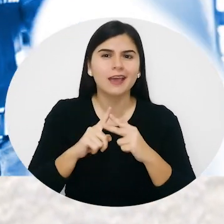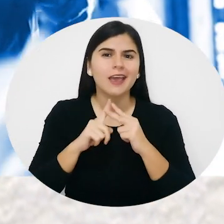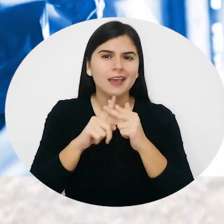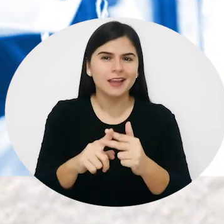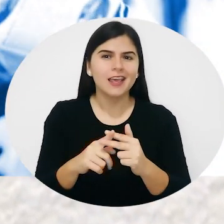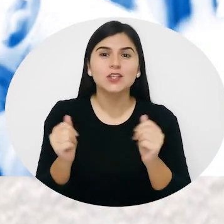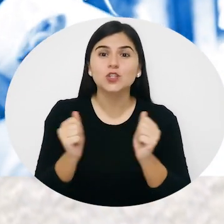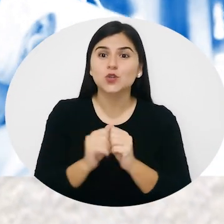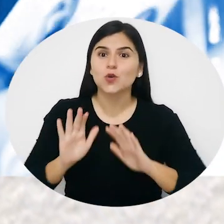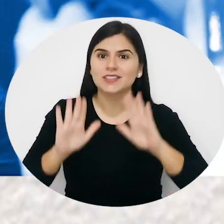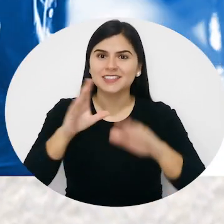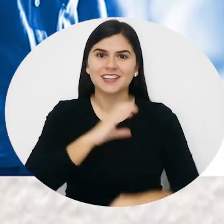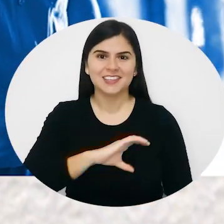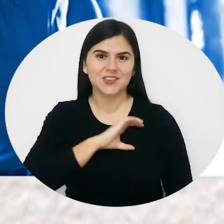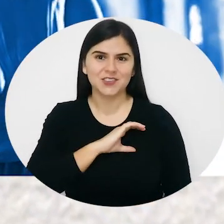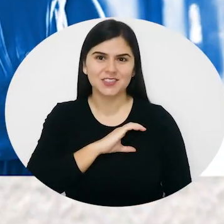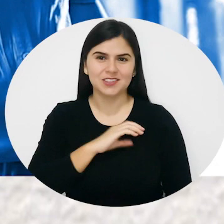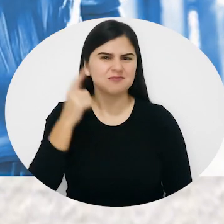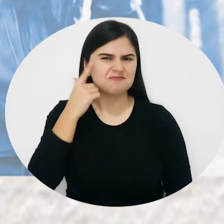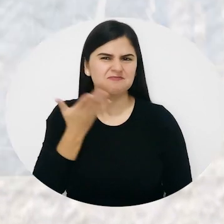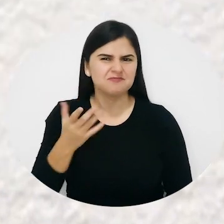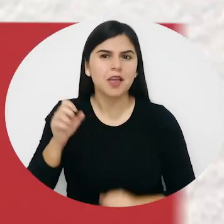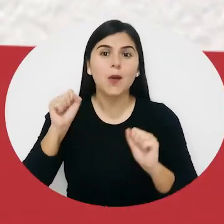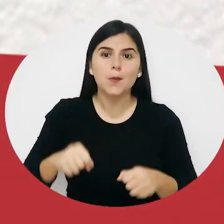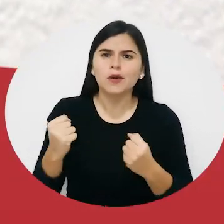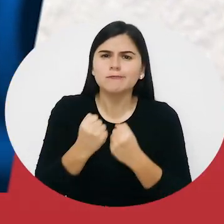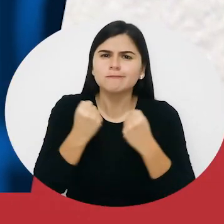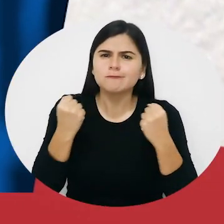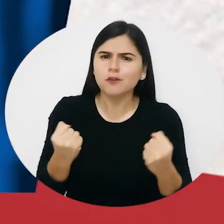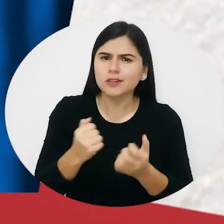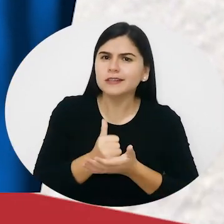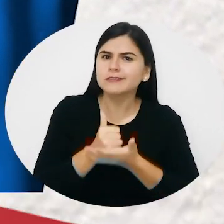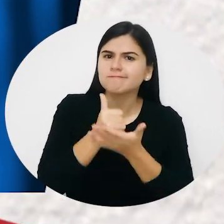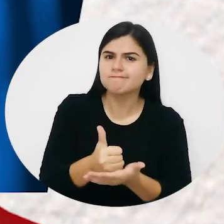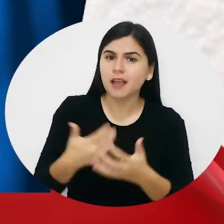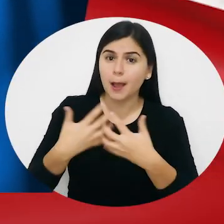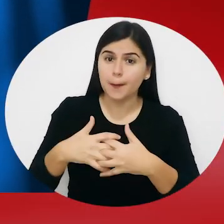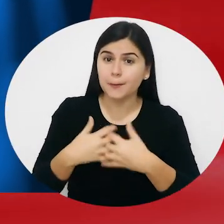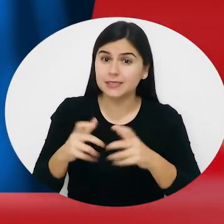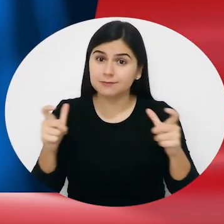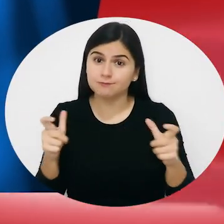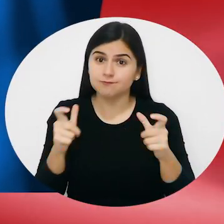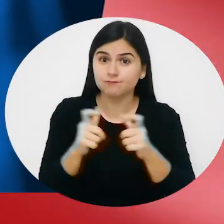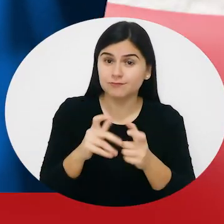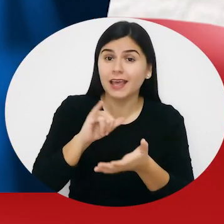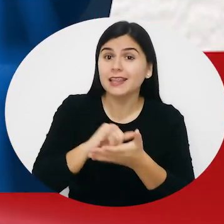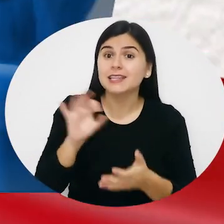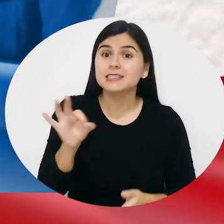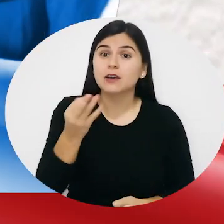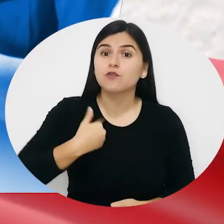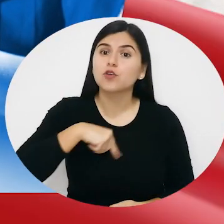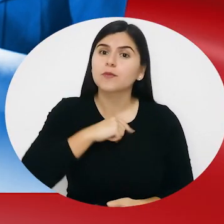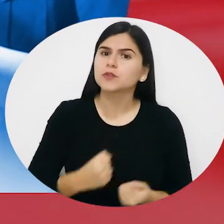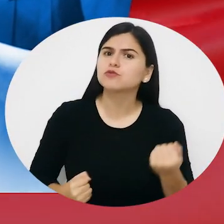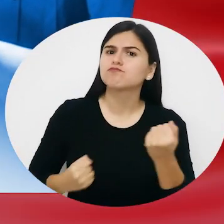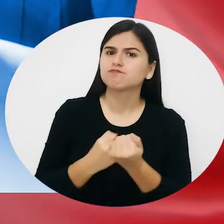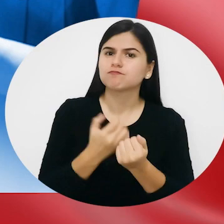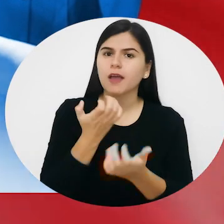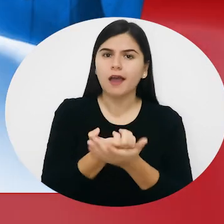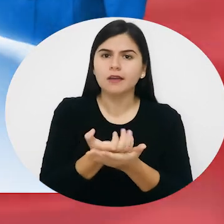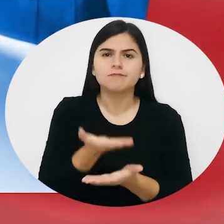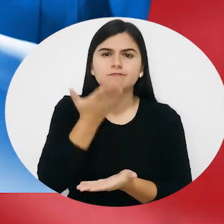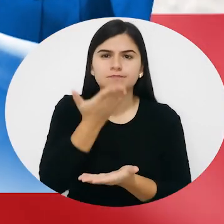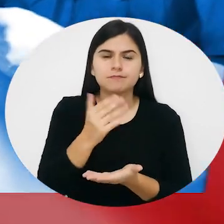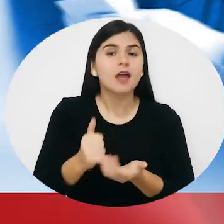colones en créditos con excelentes condiciones, para fortalecer a las medianas y pequeñas empresas. Así contribuimos a la